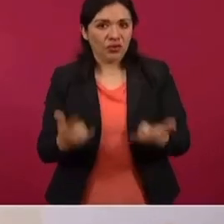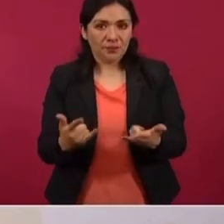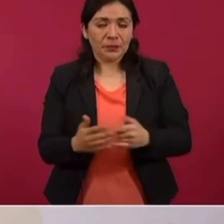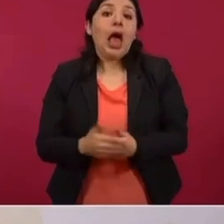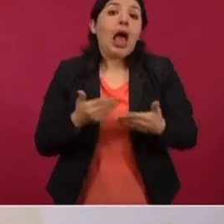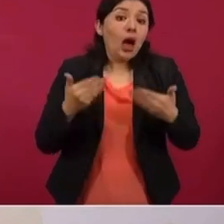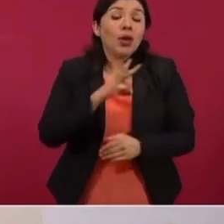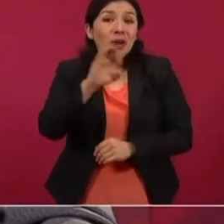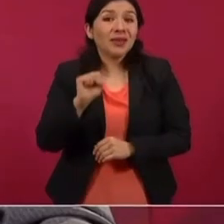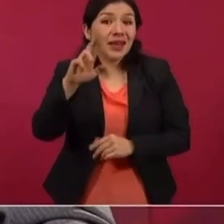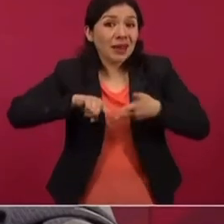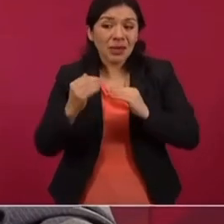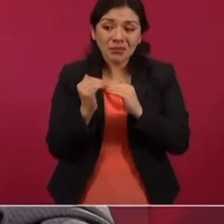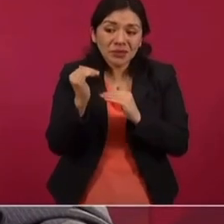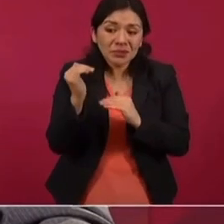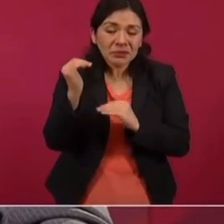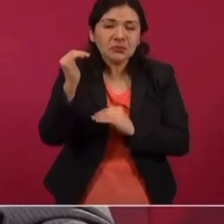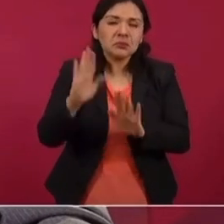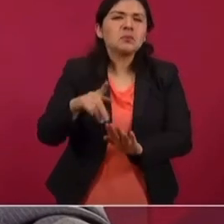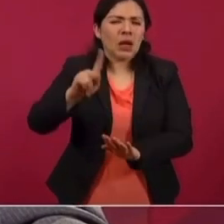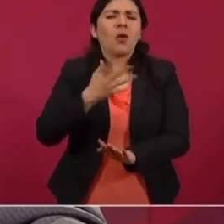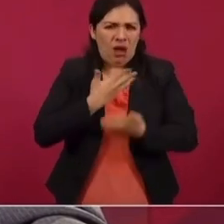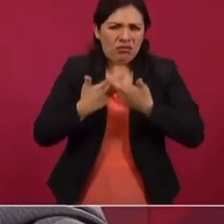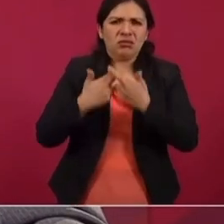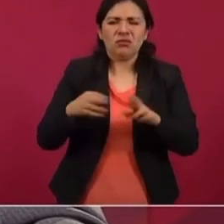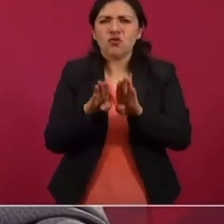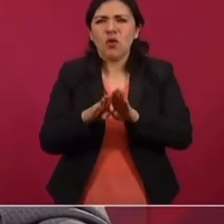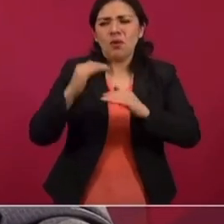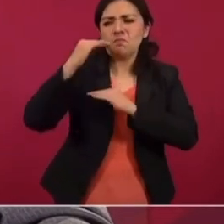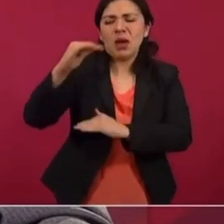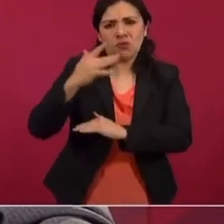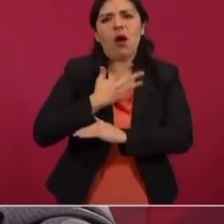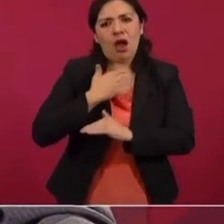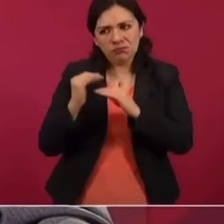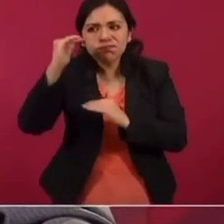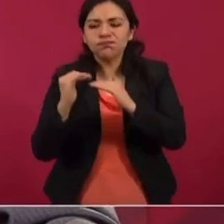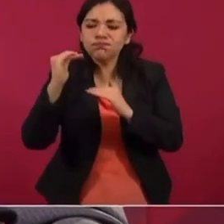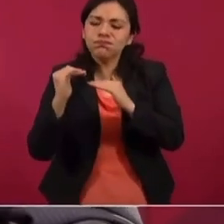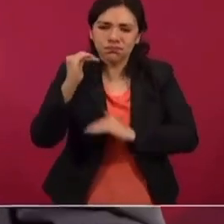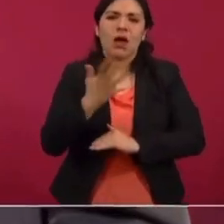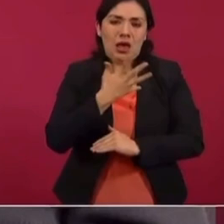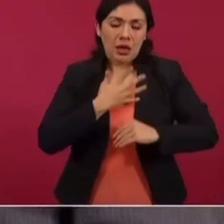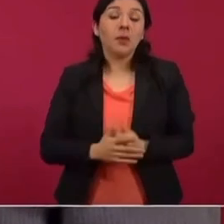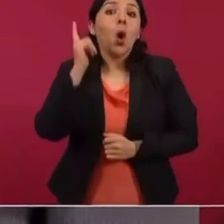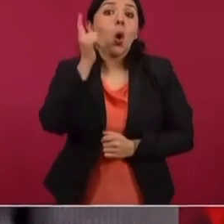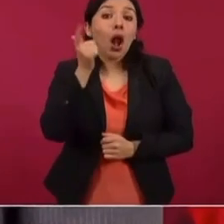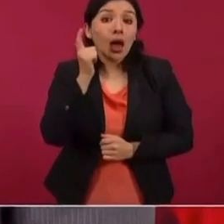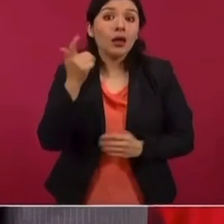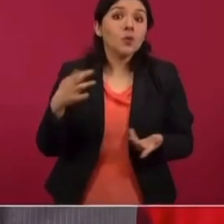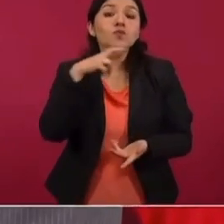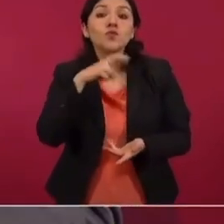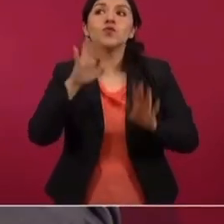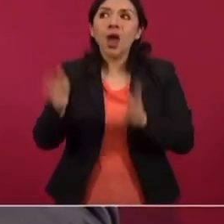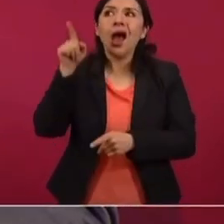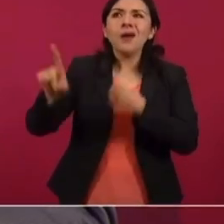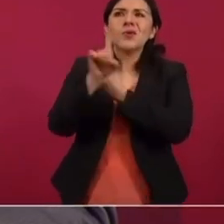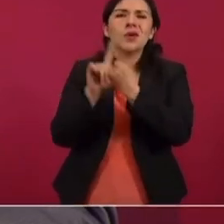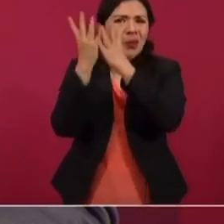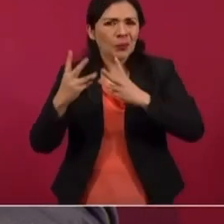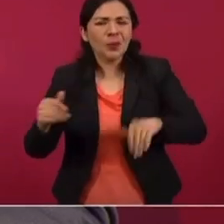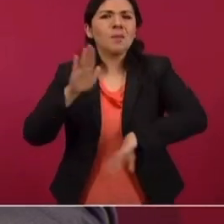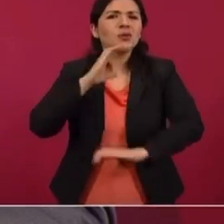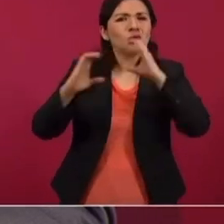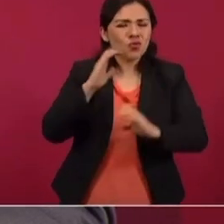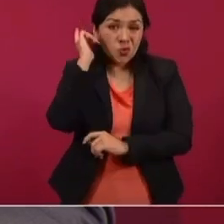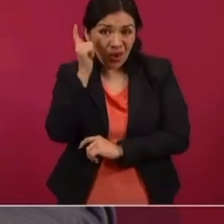puede estar subiendo por esta situación, pero tenemos margen y esperemos que pronto se normalice la situación en Ucrania, que